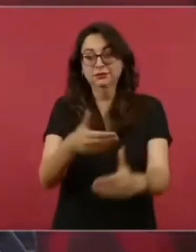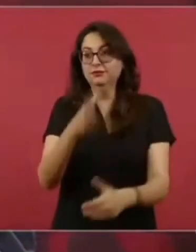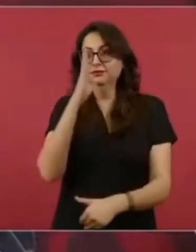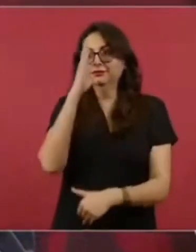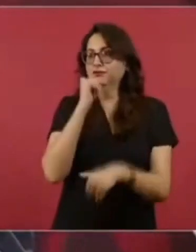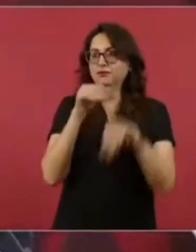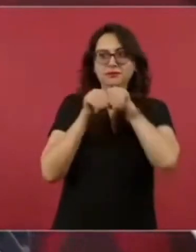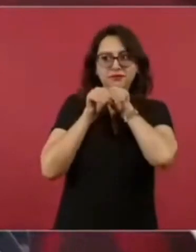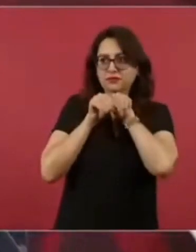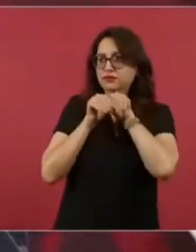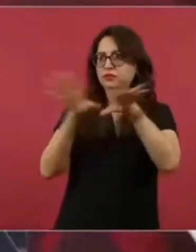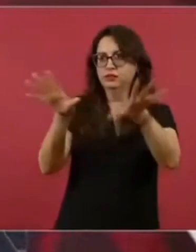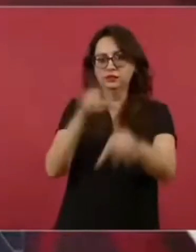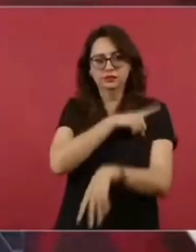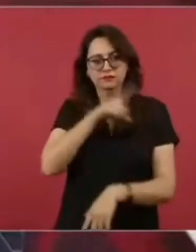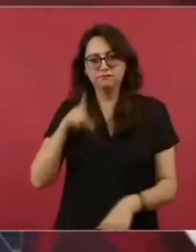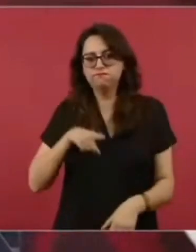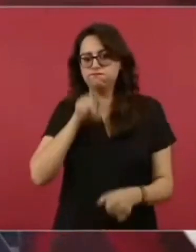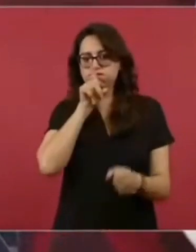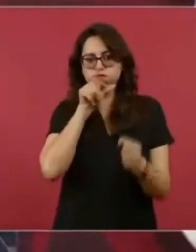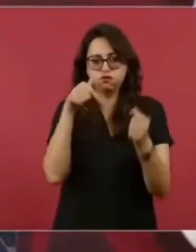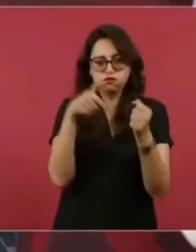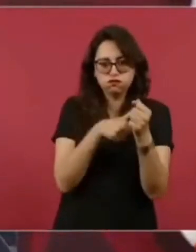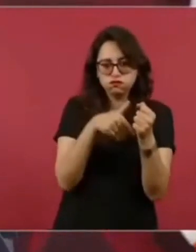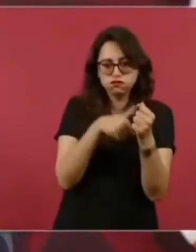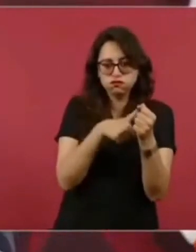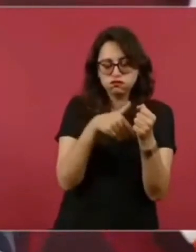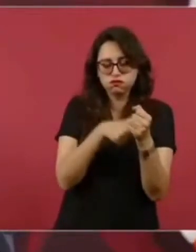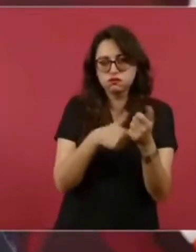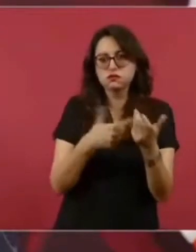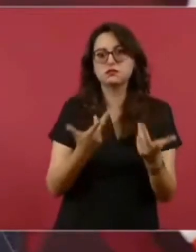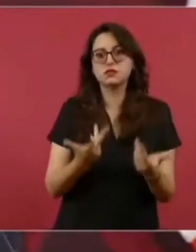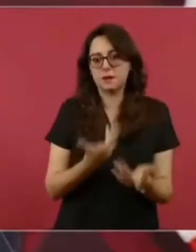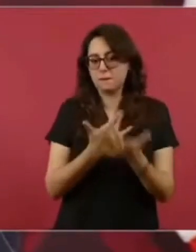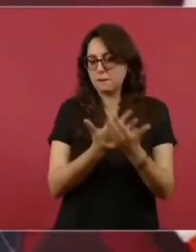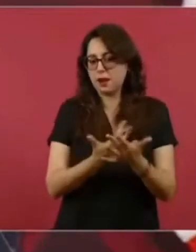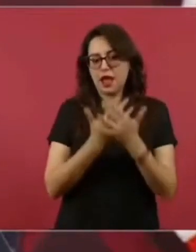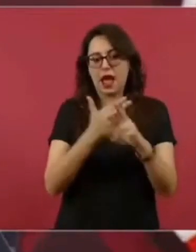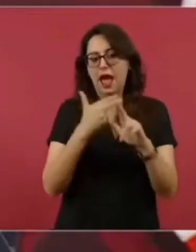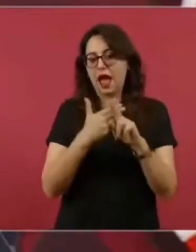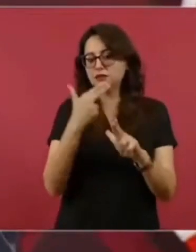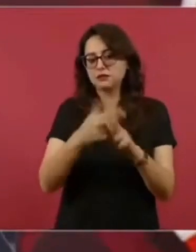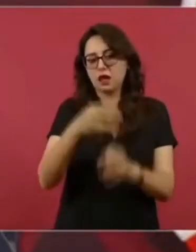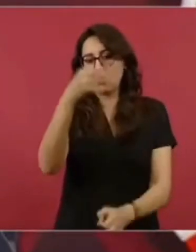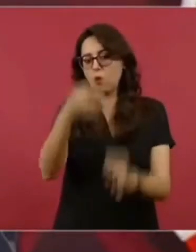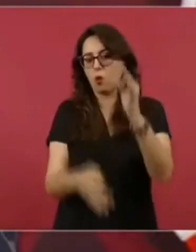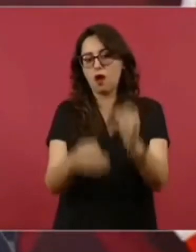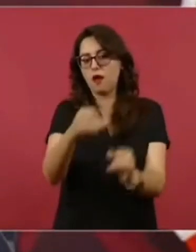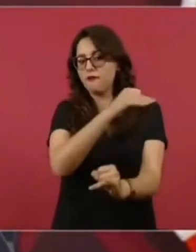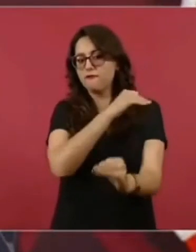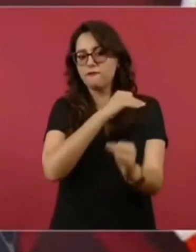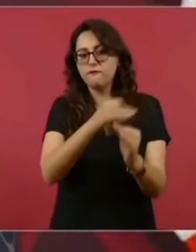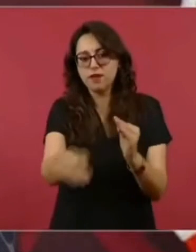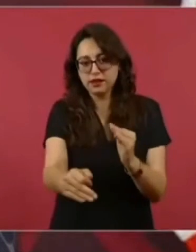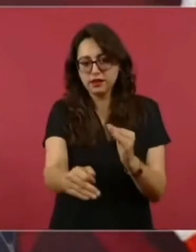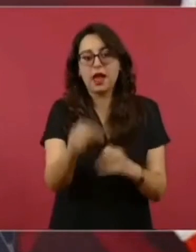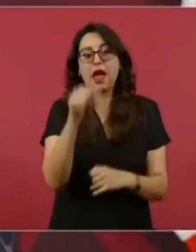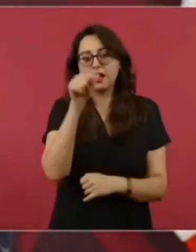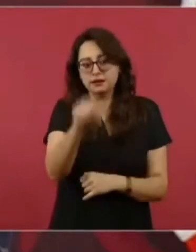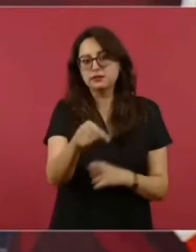Pero en estos casos, que además de trágicos y dolorosos,